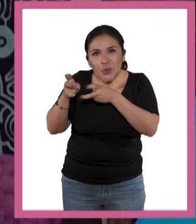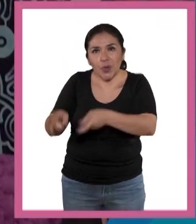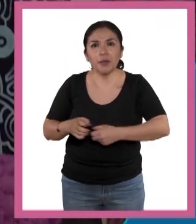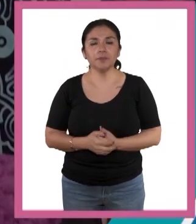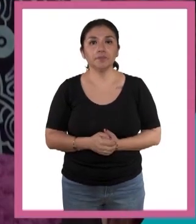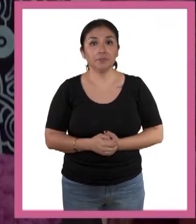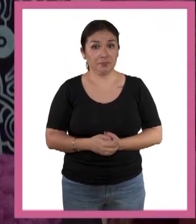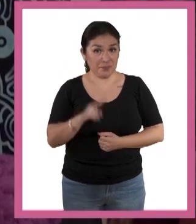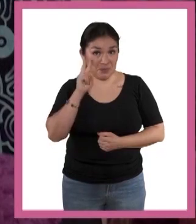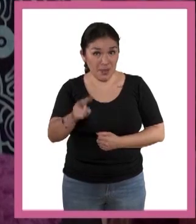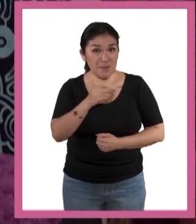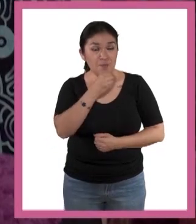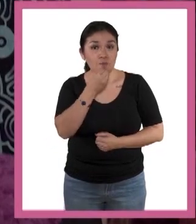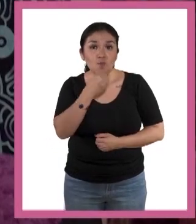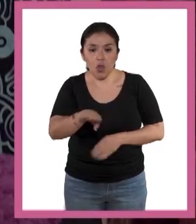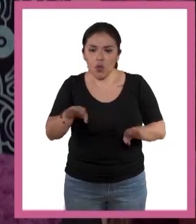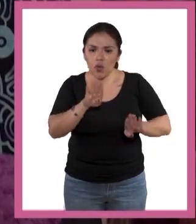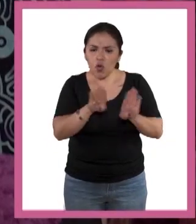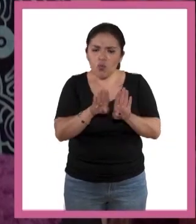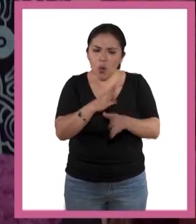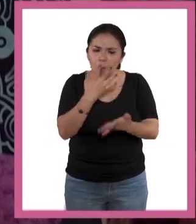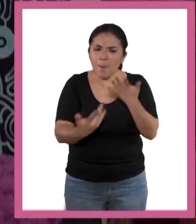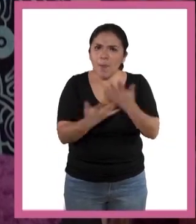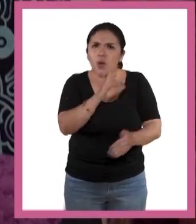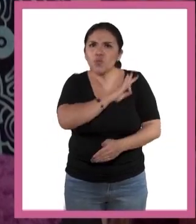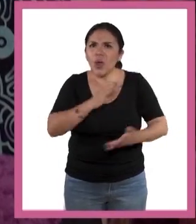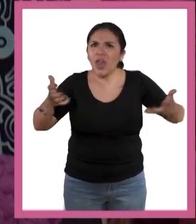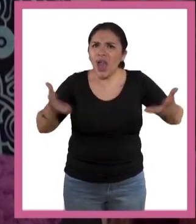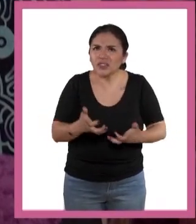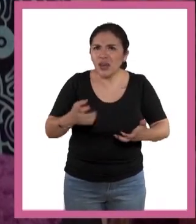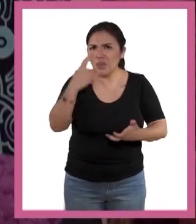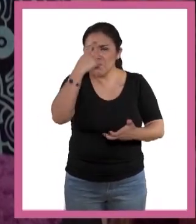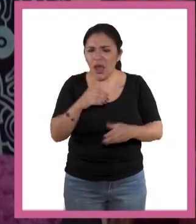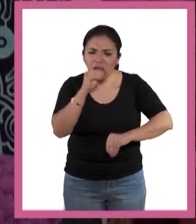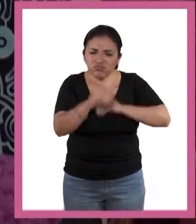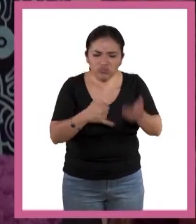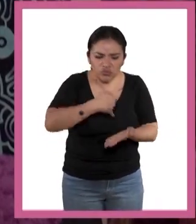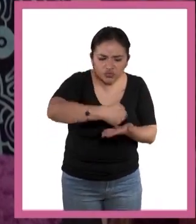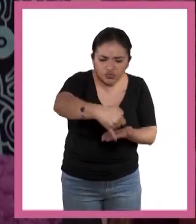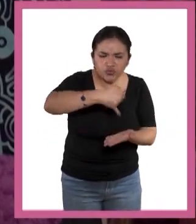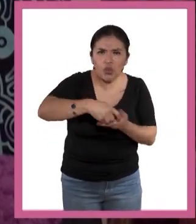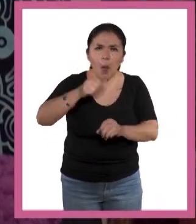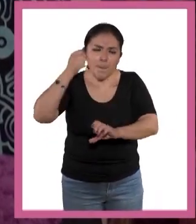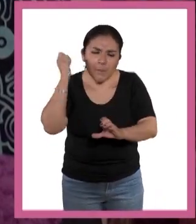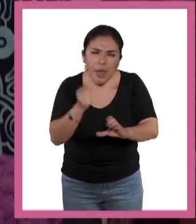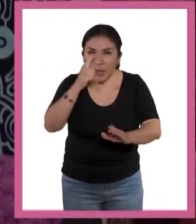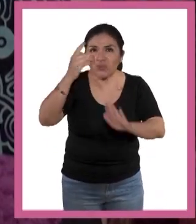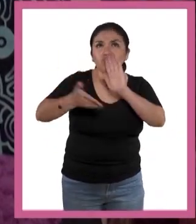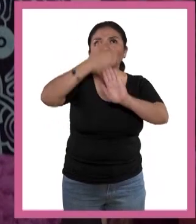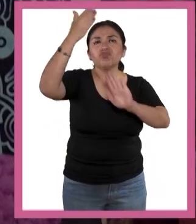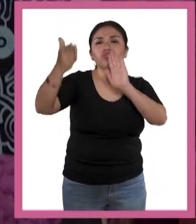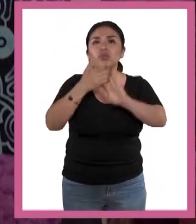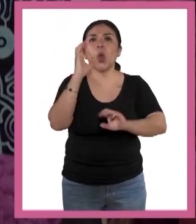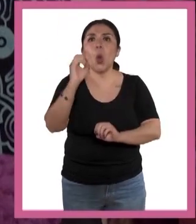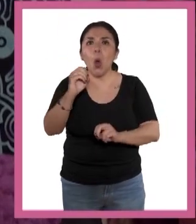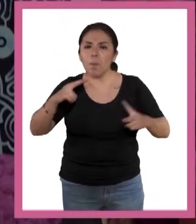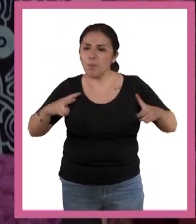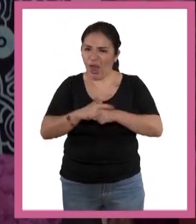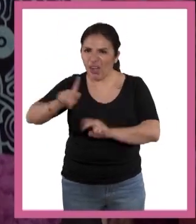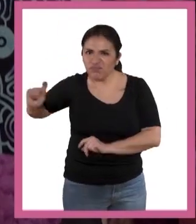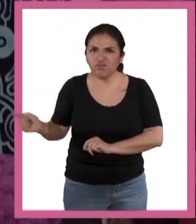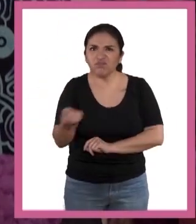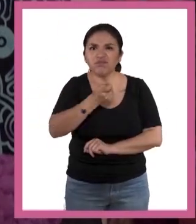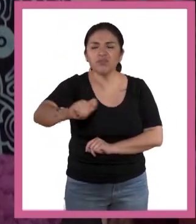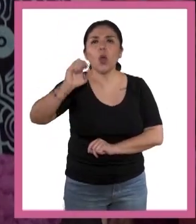Increíble todo lo que nuestras manos pueden hacer. Tomar un asadón para cultivar, un martillo para construir, una espada para pelear